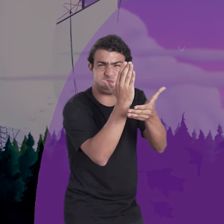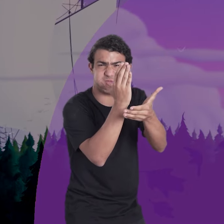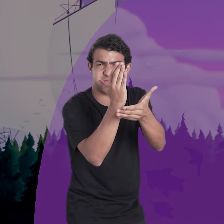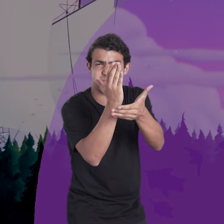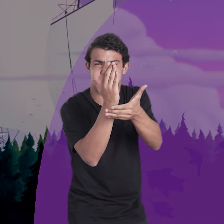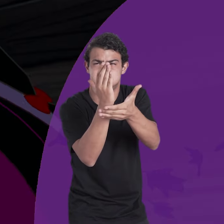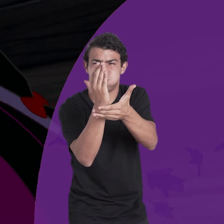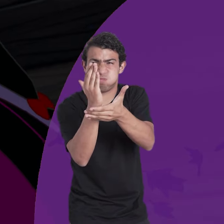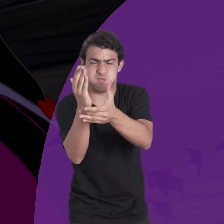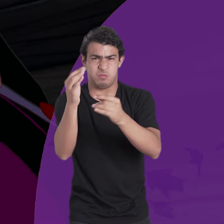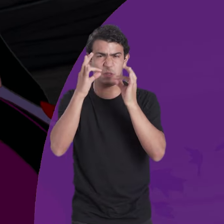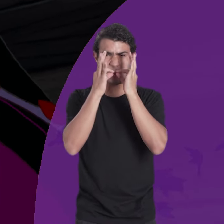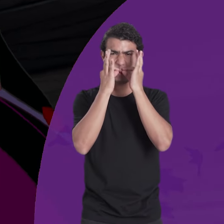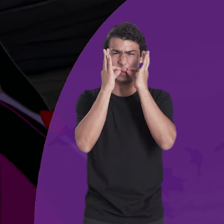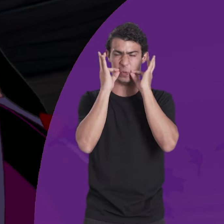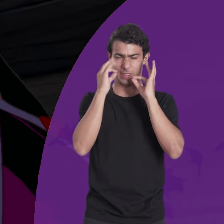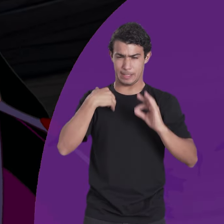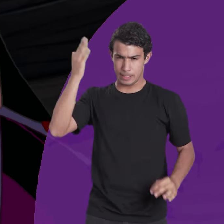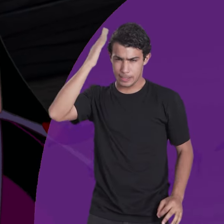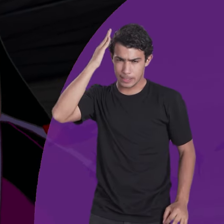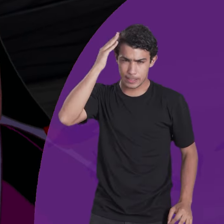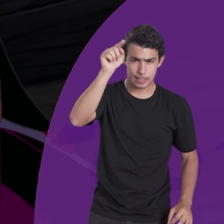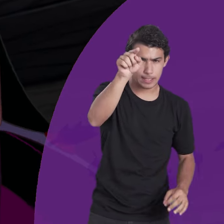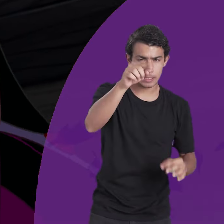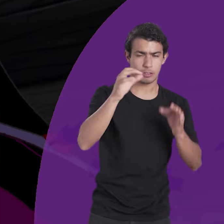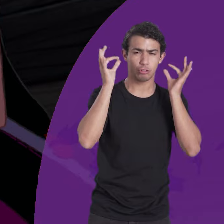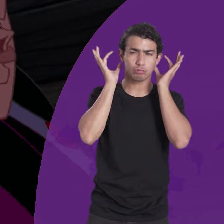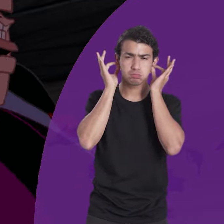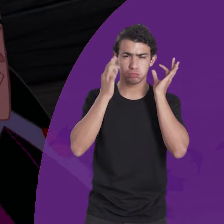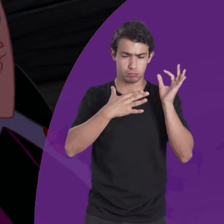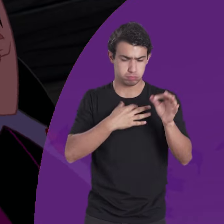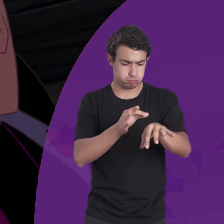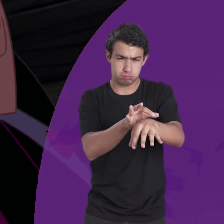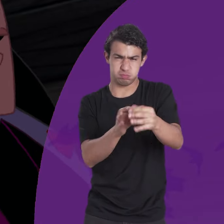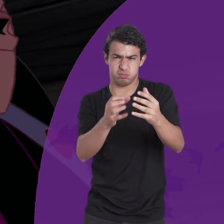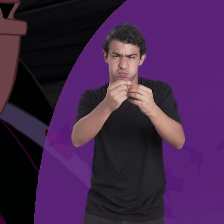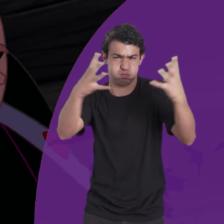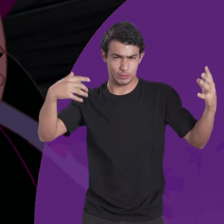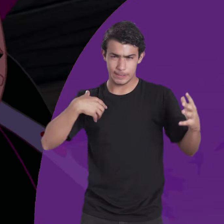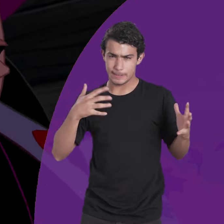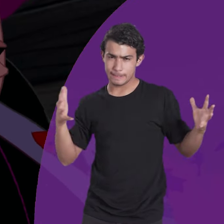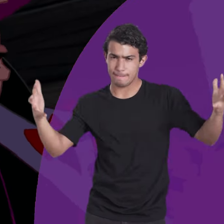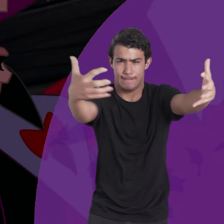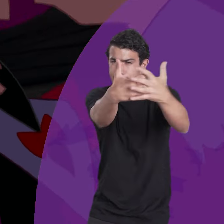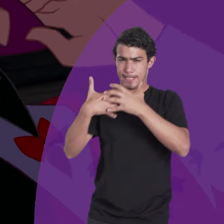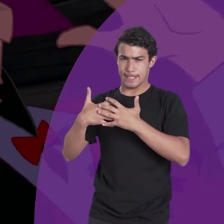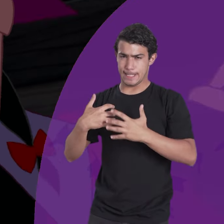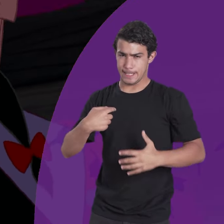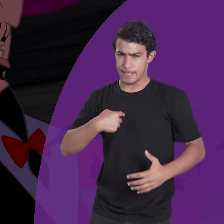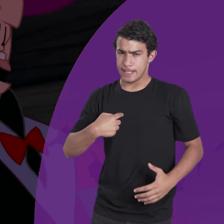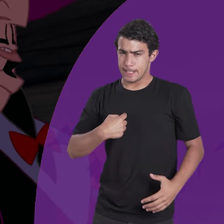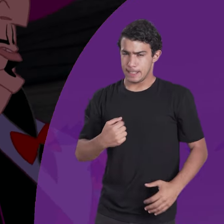recién llegado. Cuando el rey vea el oro que extraerán mis hombres, el éxito será mío al fin. El